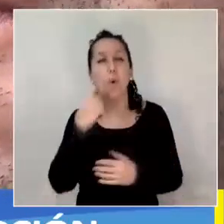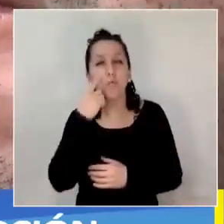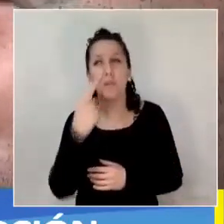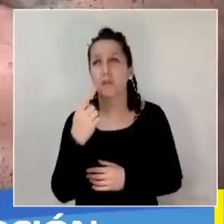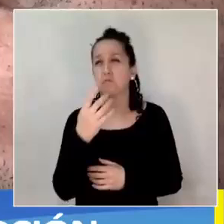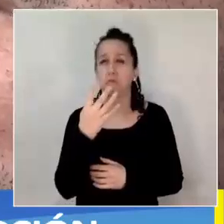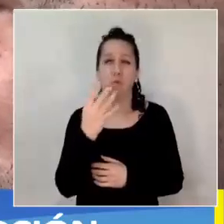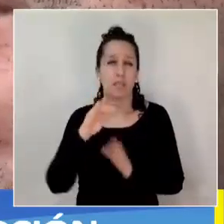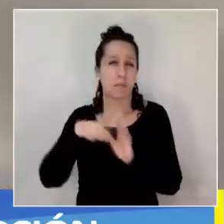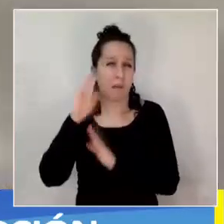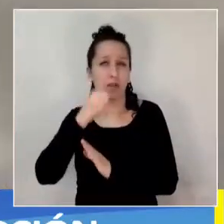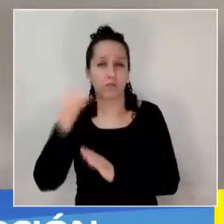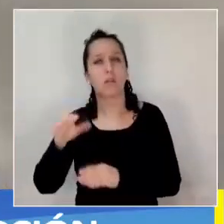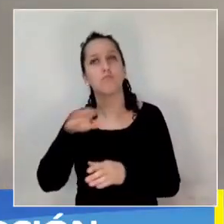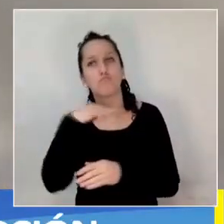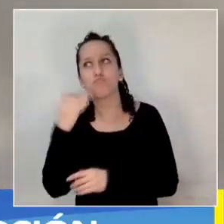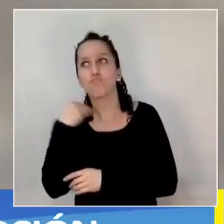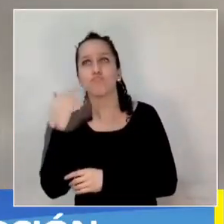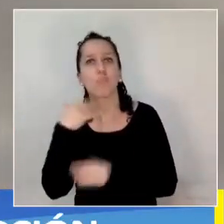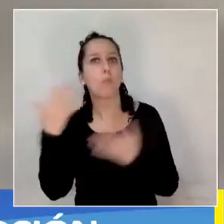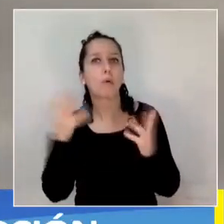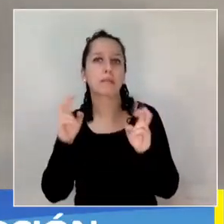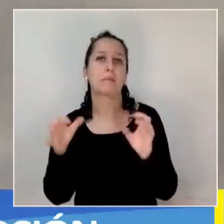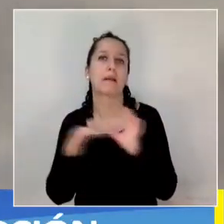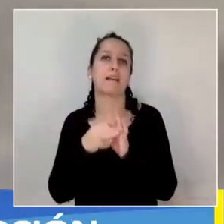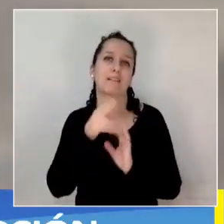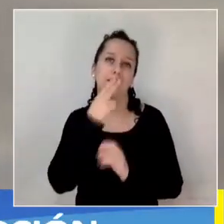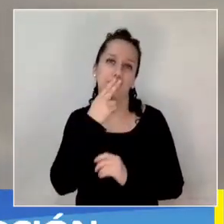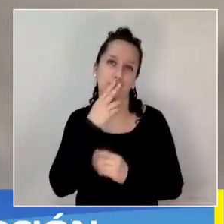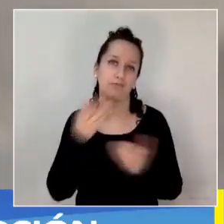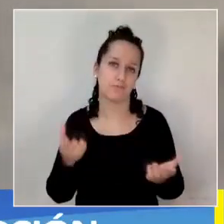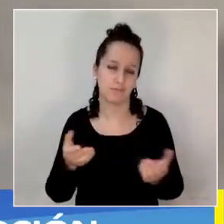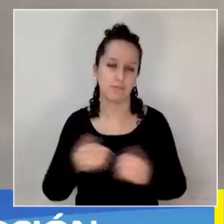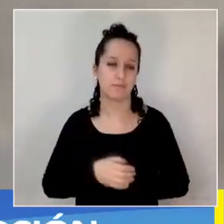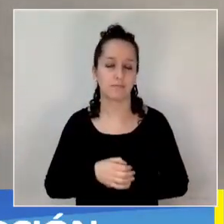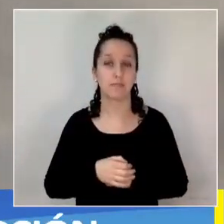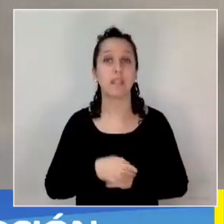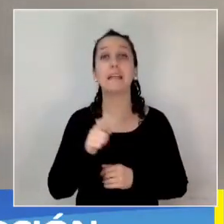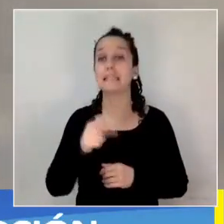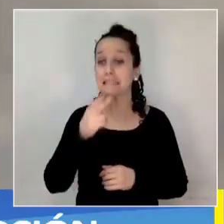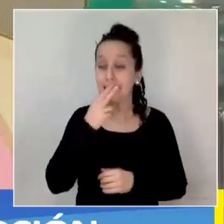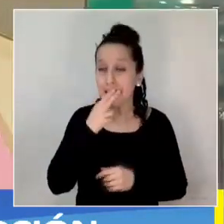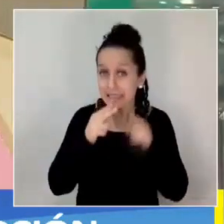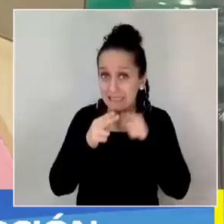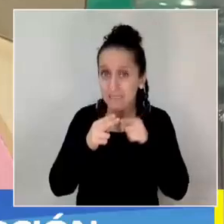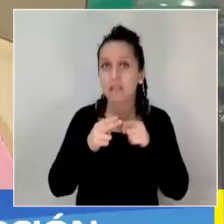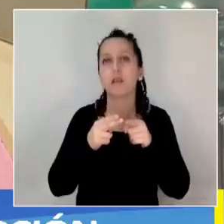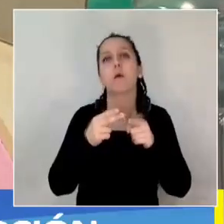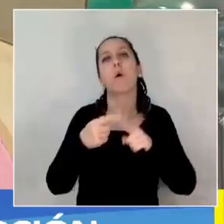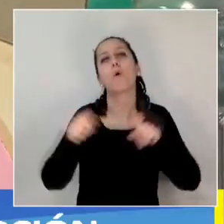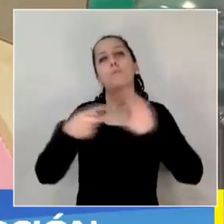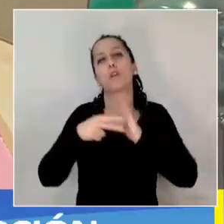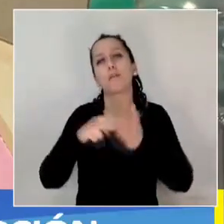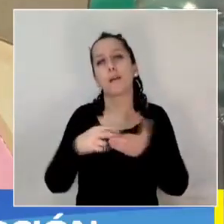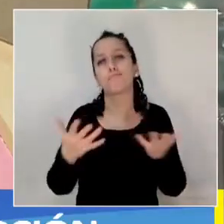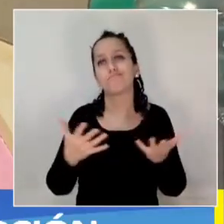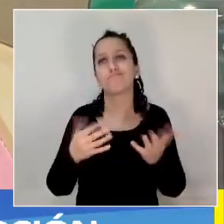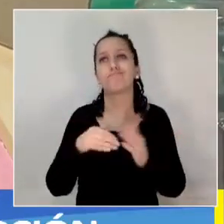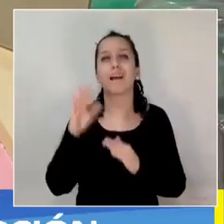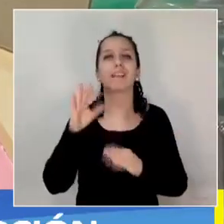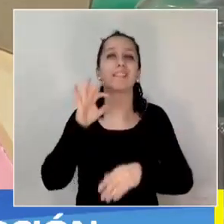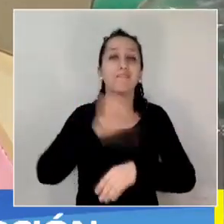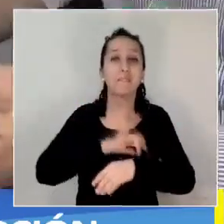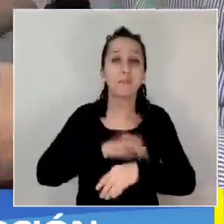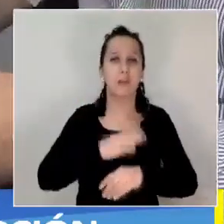causas atribuidas al tabaco. Además, el consumo de cigarrillo puede acarrear otras problemáticas como el aumento del riesgo de